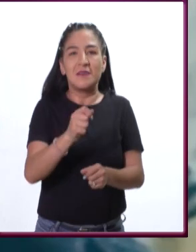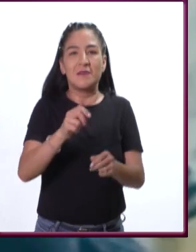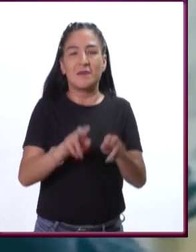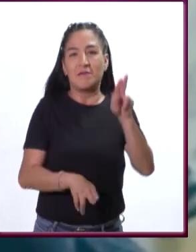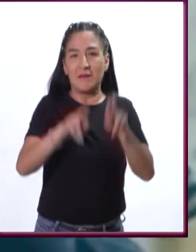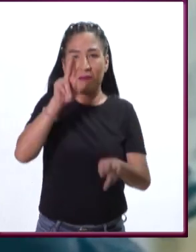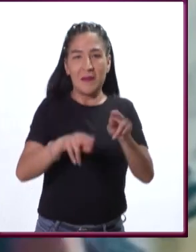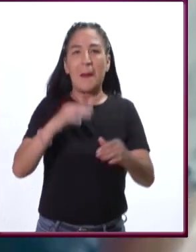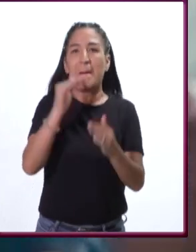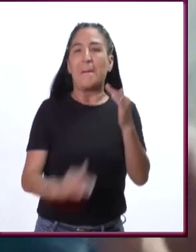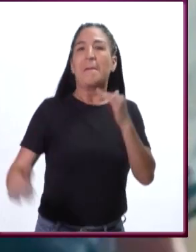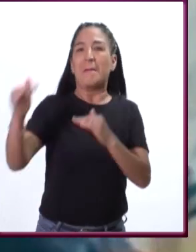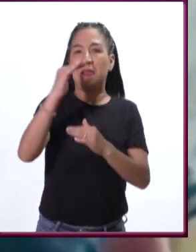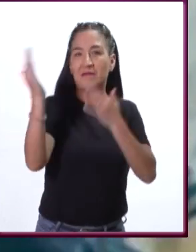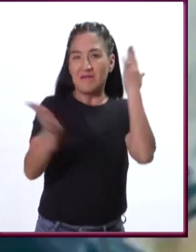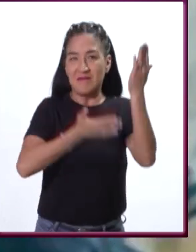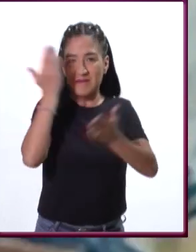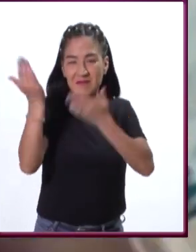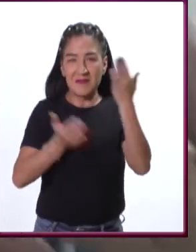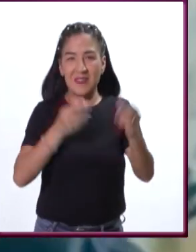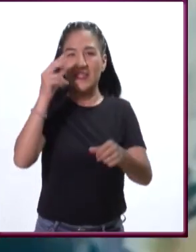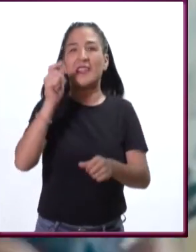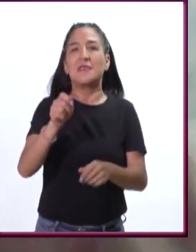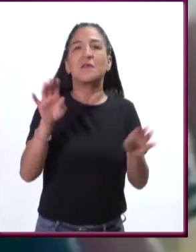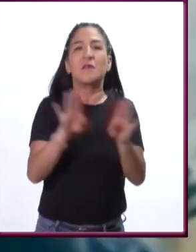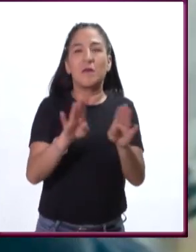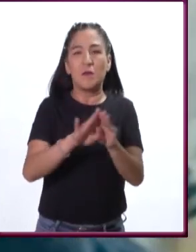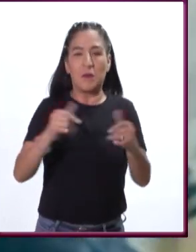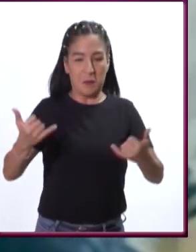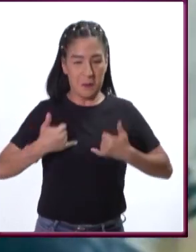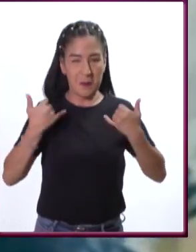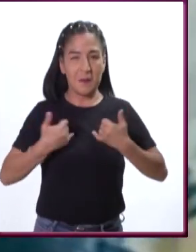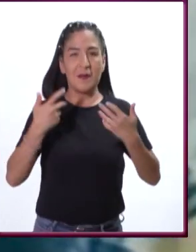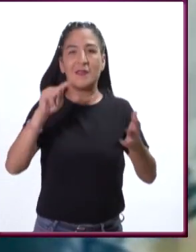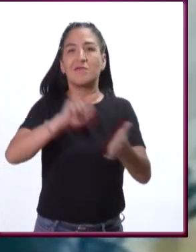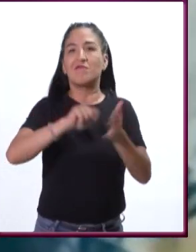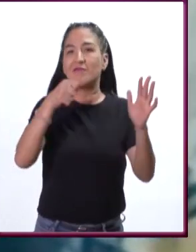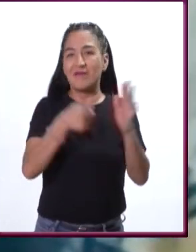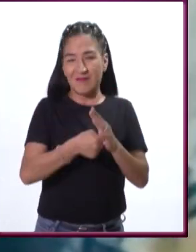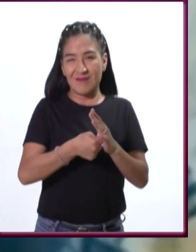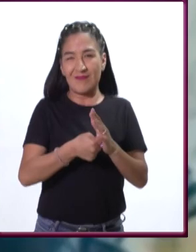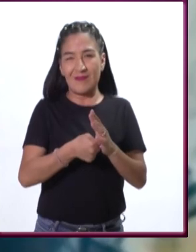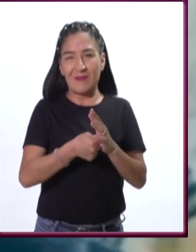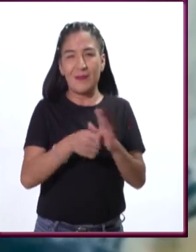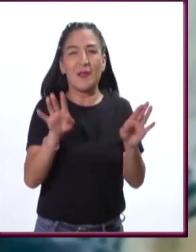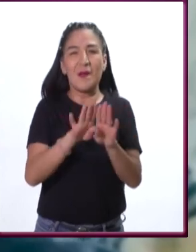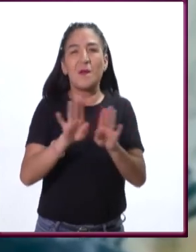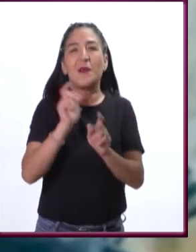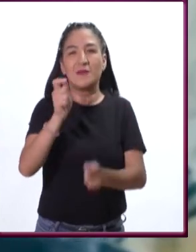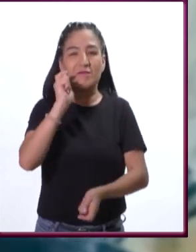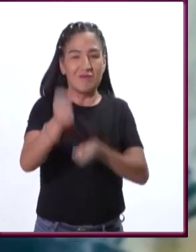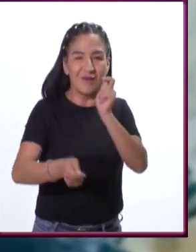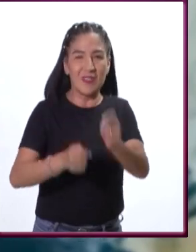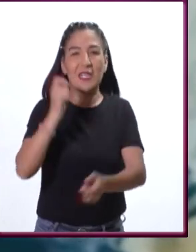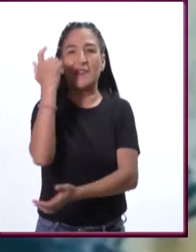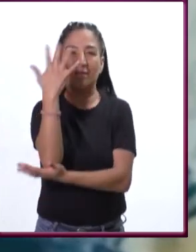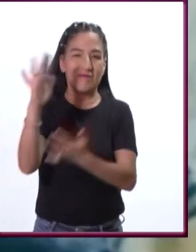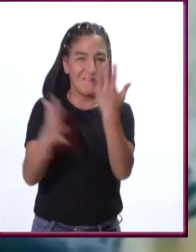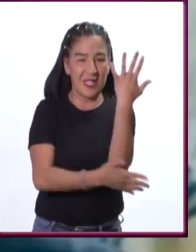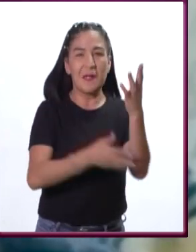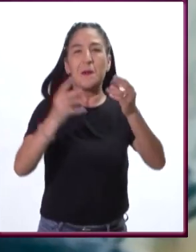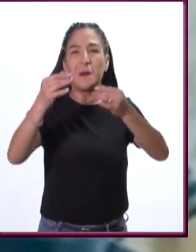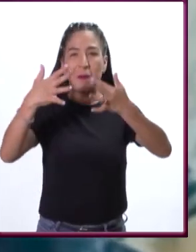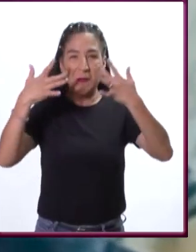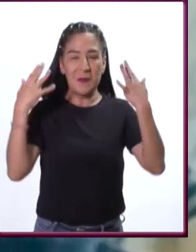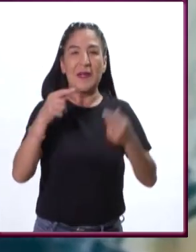a nivel de posgrado de jóvenes que después fungen como técnicos en el manejo de los bosques en